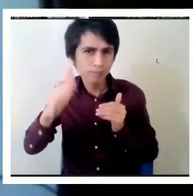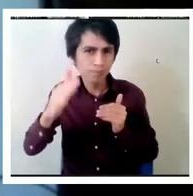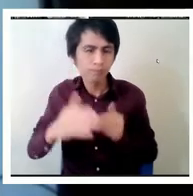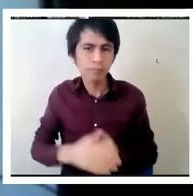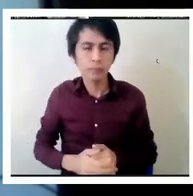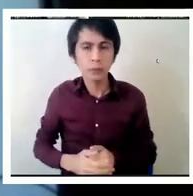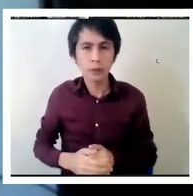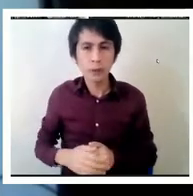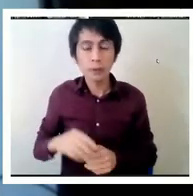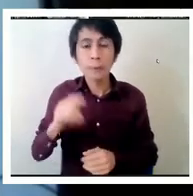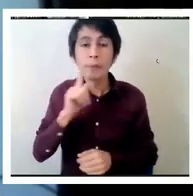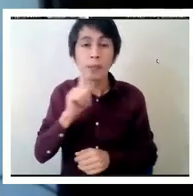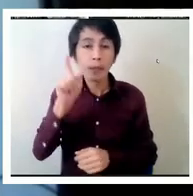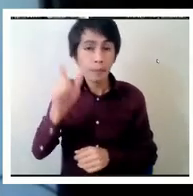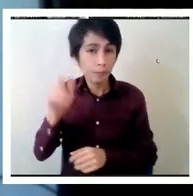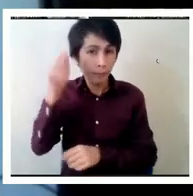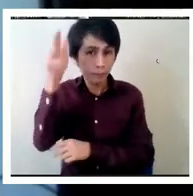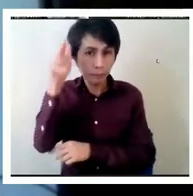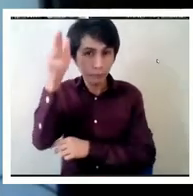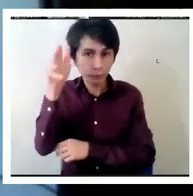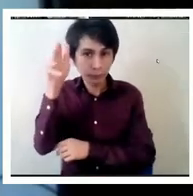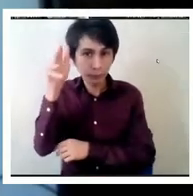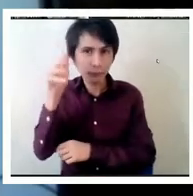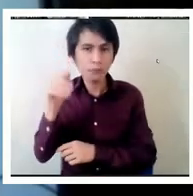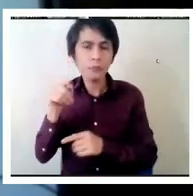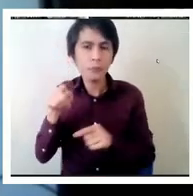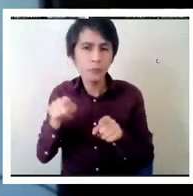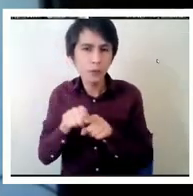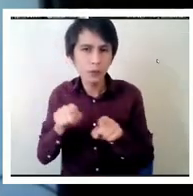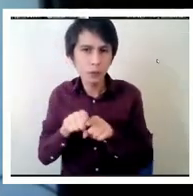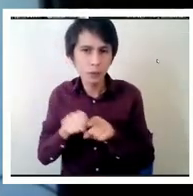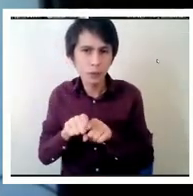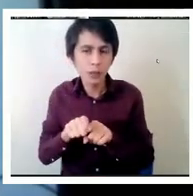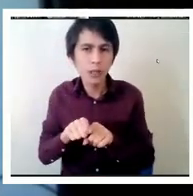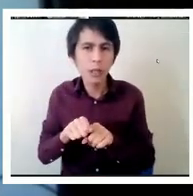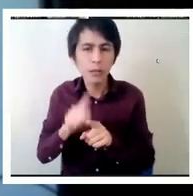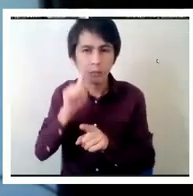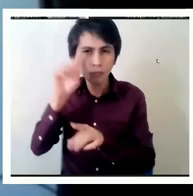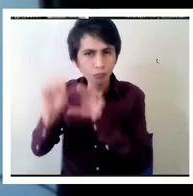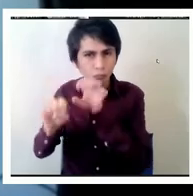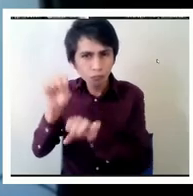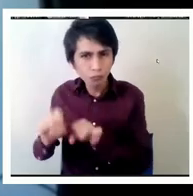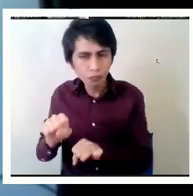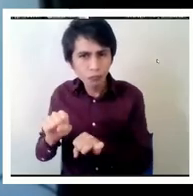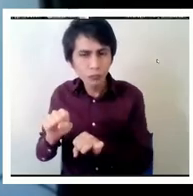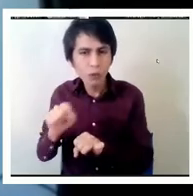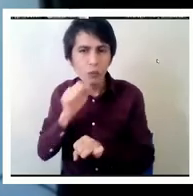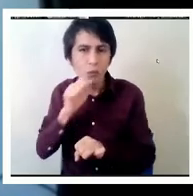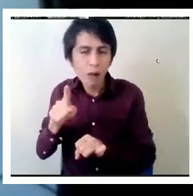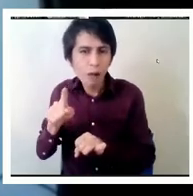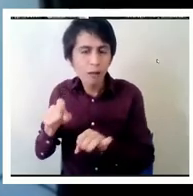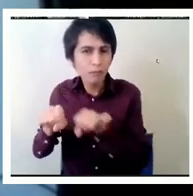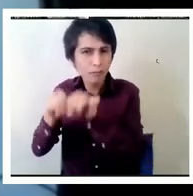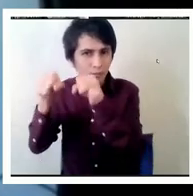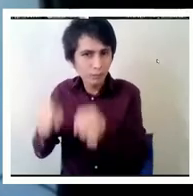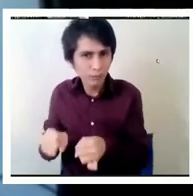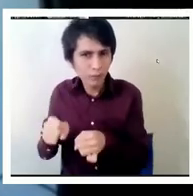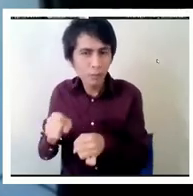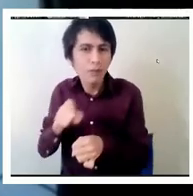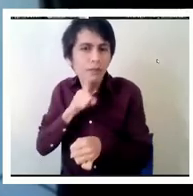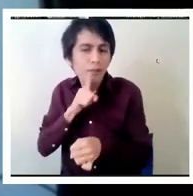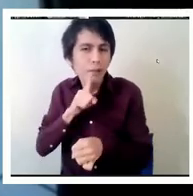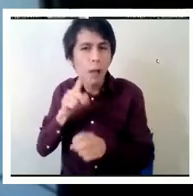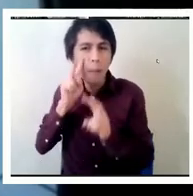Nuestros panelistas no solamente identifican las limitaciones del sistema que existía, sino también de una mirada proactiva y